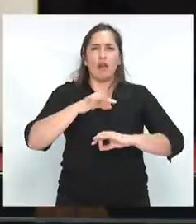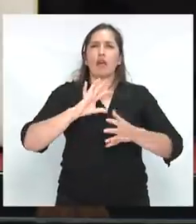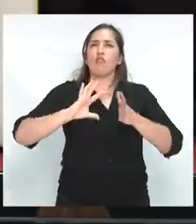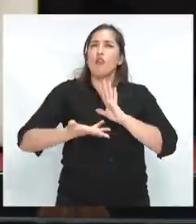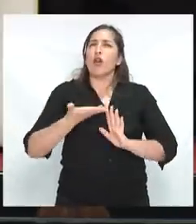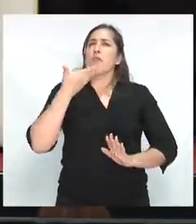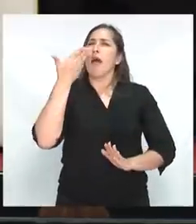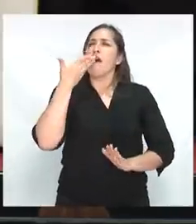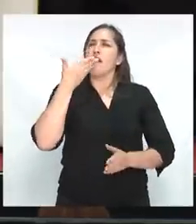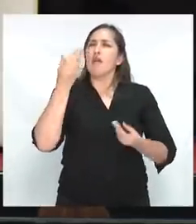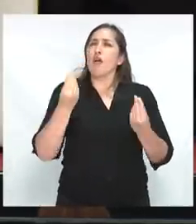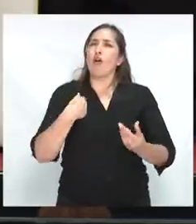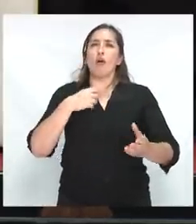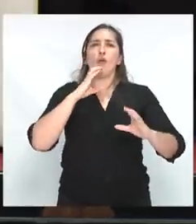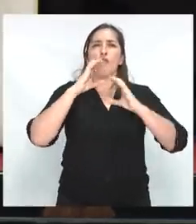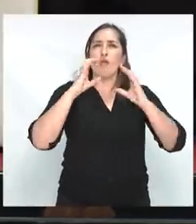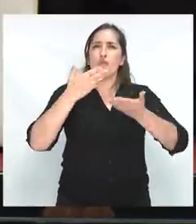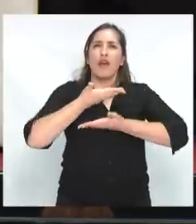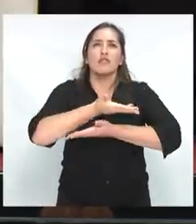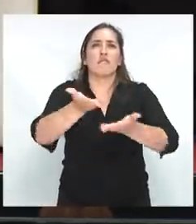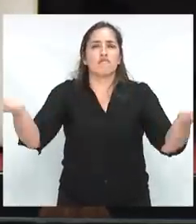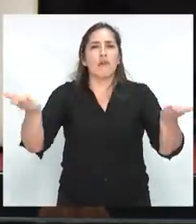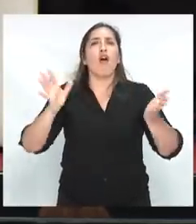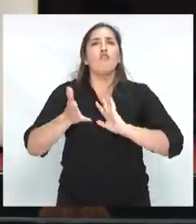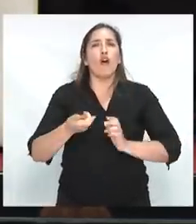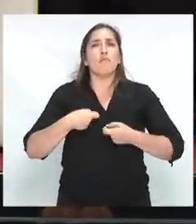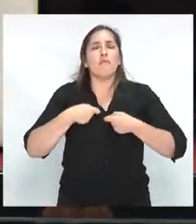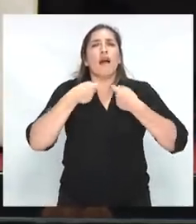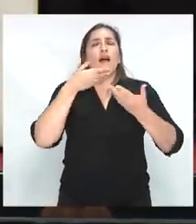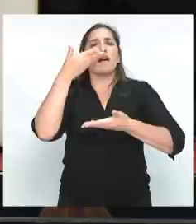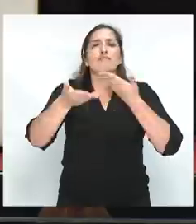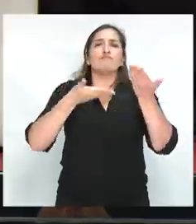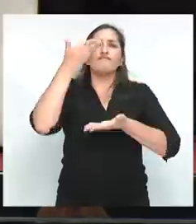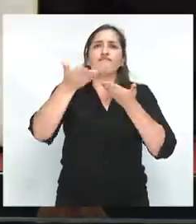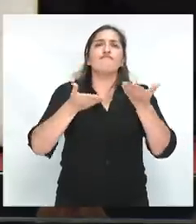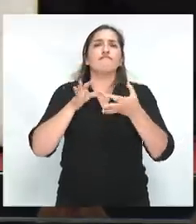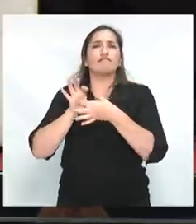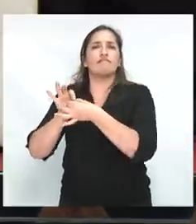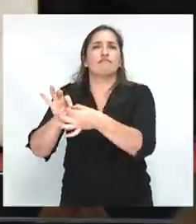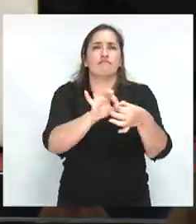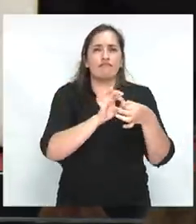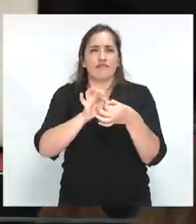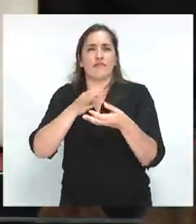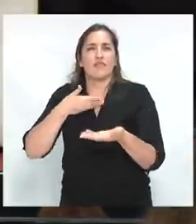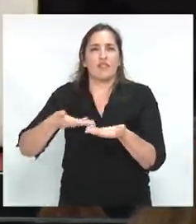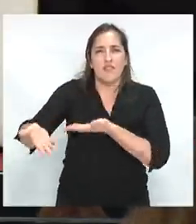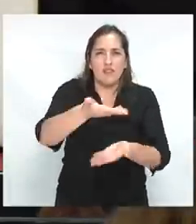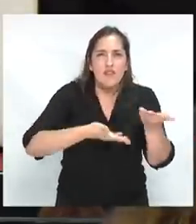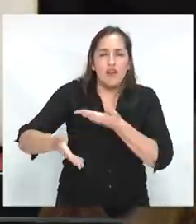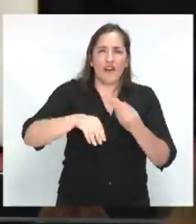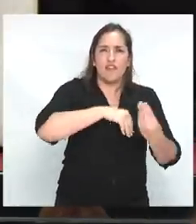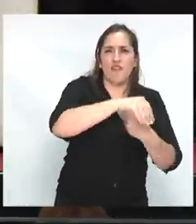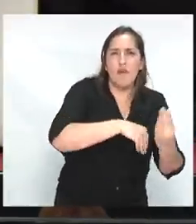lenguaje que nos permite comunicar y crear sentido compartidos con otros compañeros del barrio, con la familia,